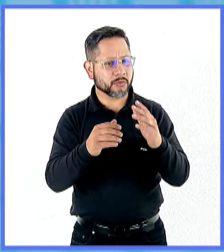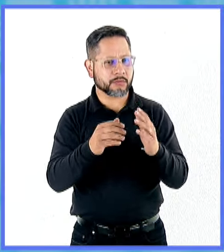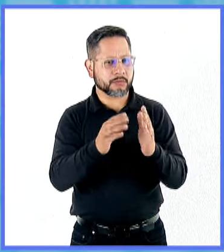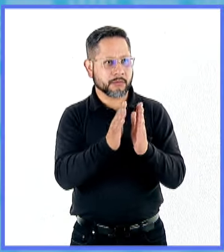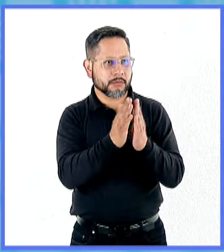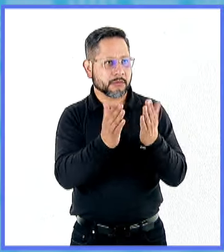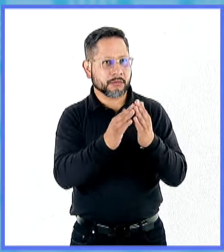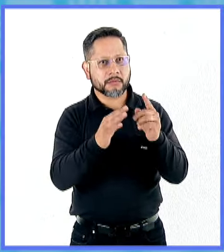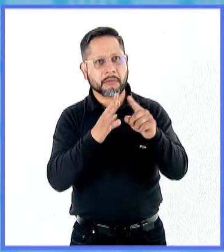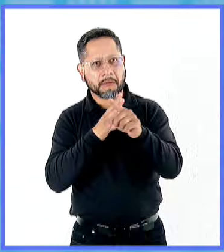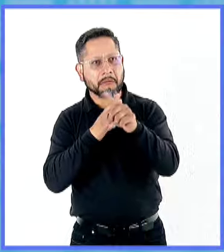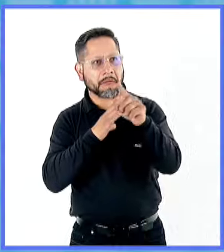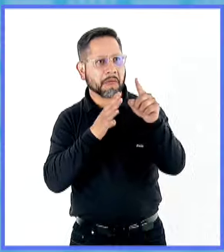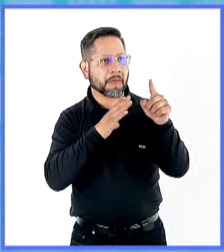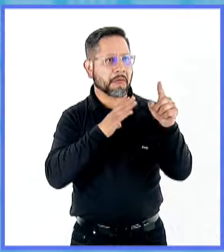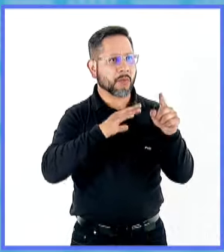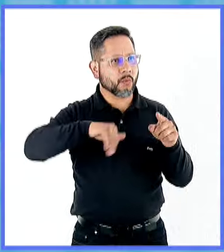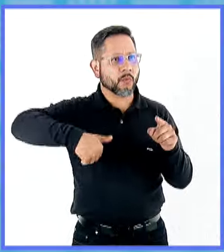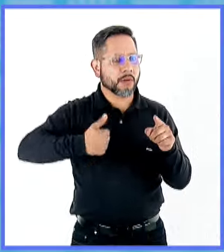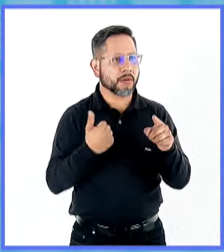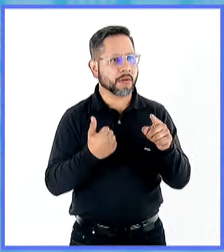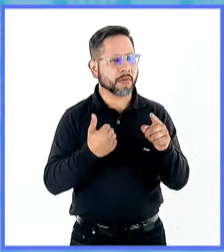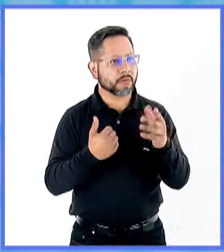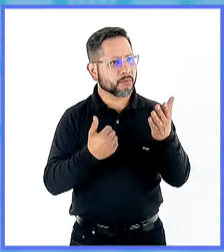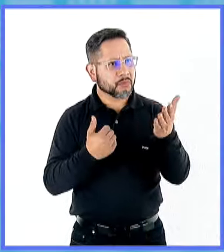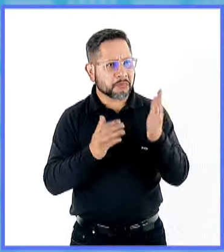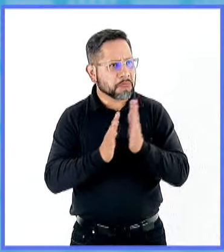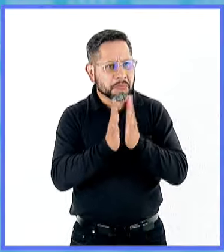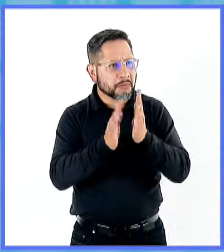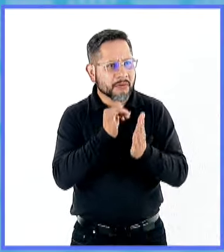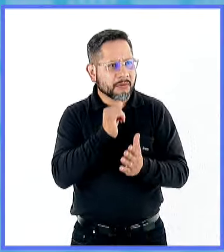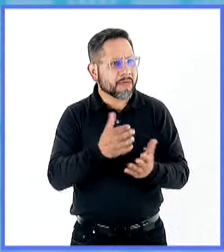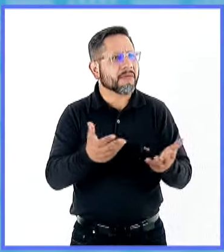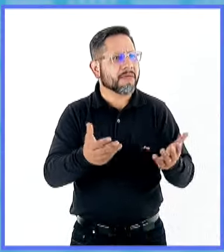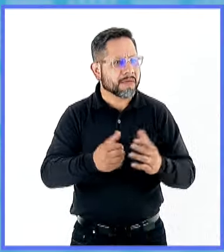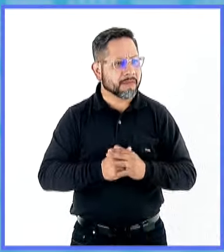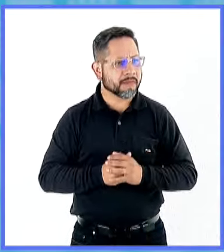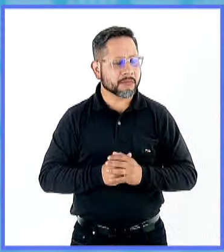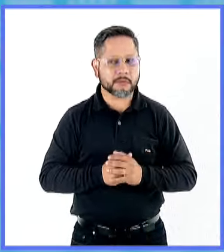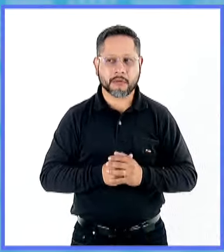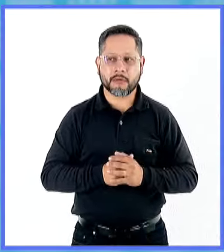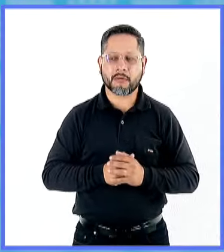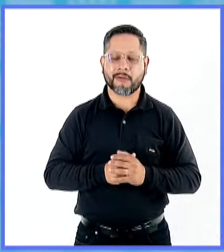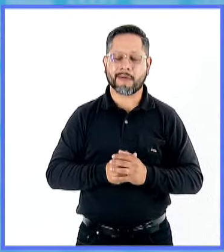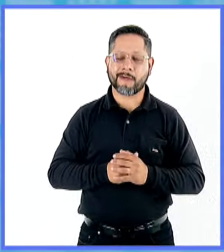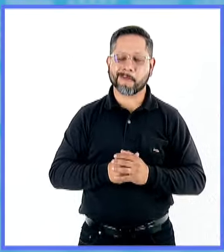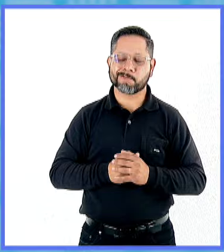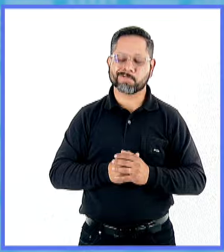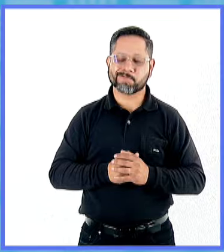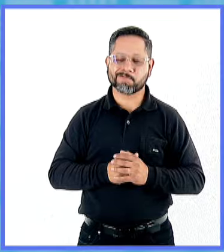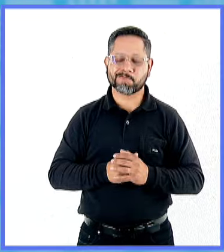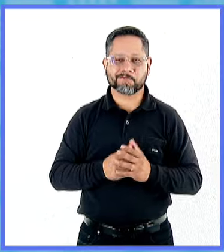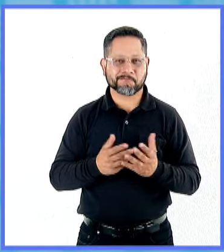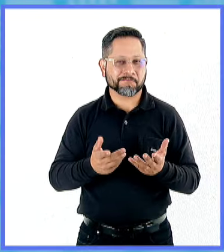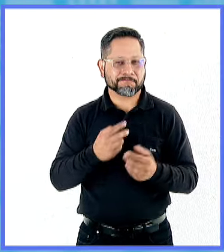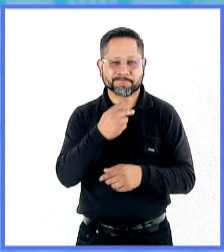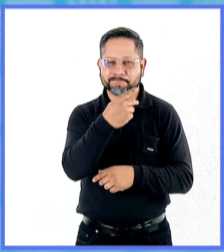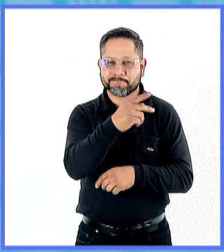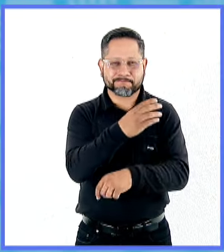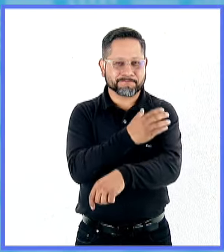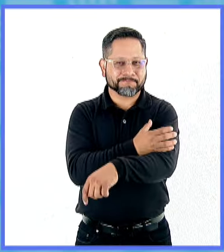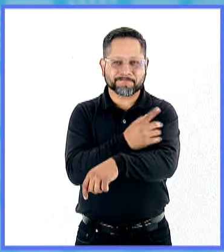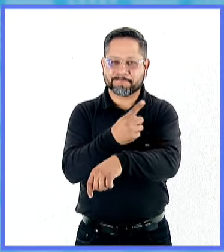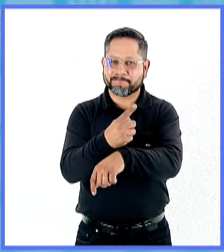por ahí en algún stand, pero ustedes no participan. Y Silvia con gran sinceridad,